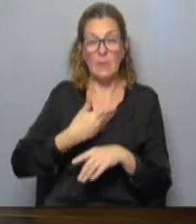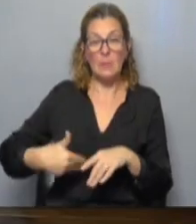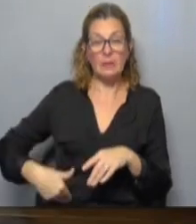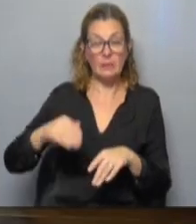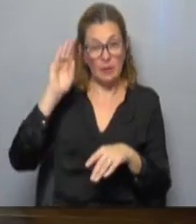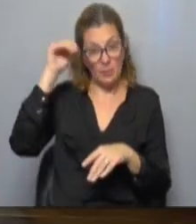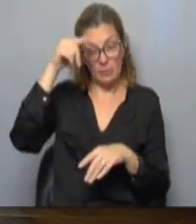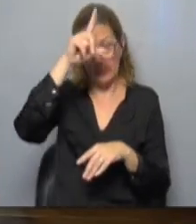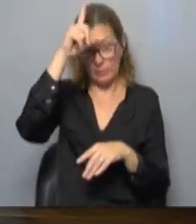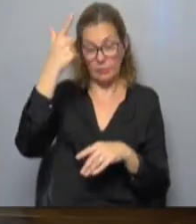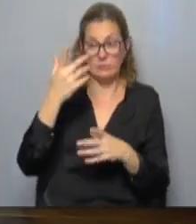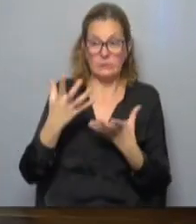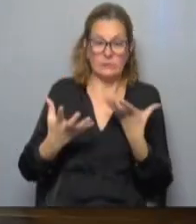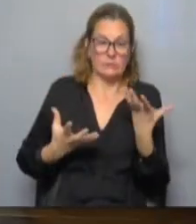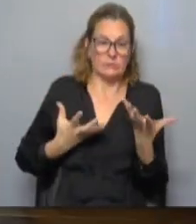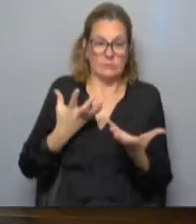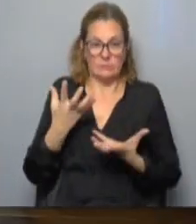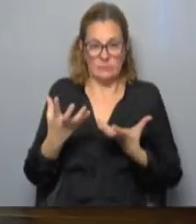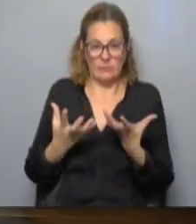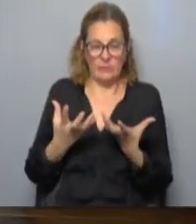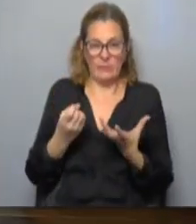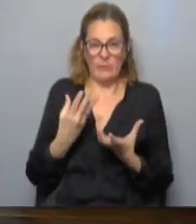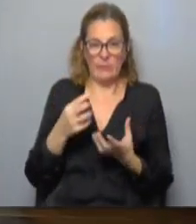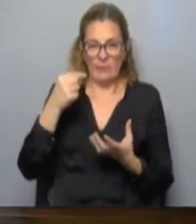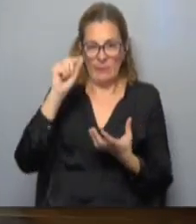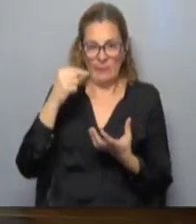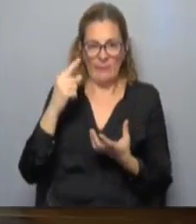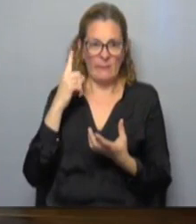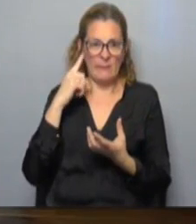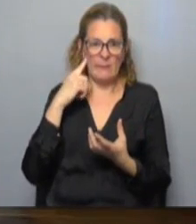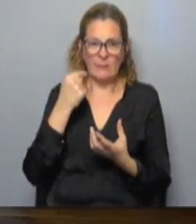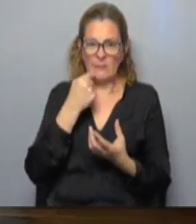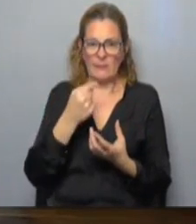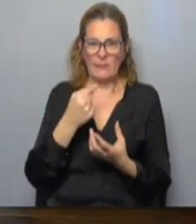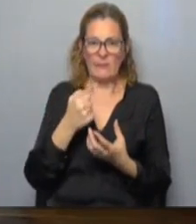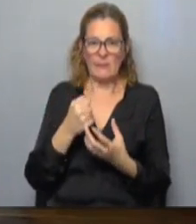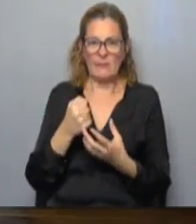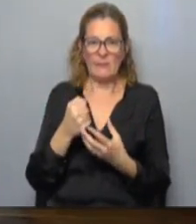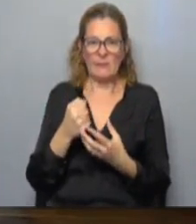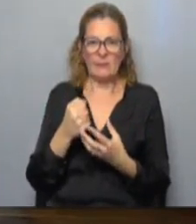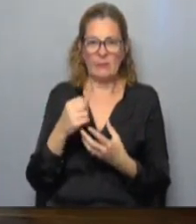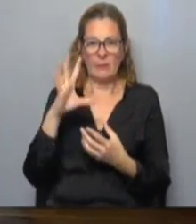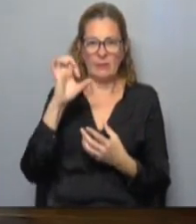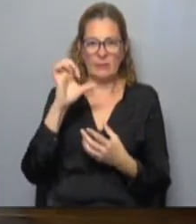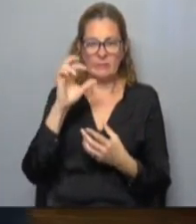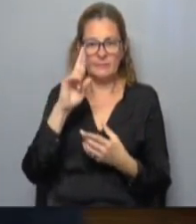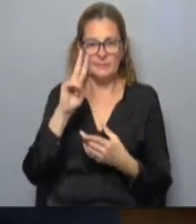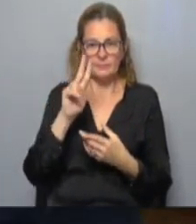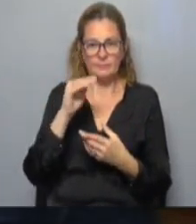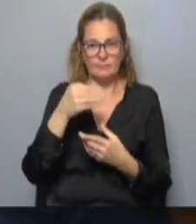República, de la Casa de Pau, generaron molestia a propósito de datos y redatos. Escuchemos lo que decía el Senado Rubio.